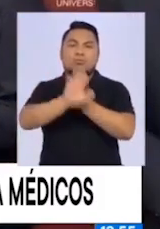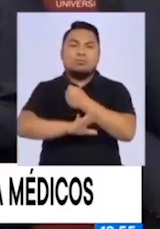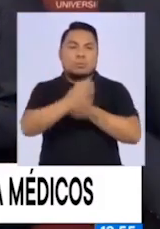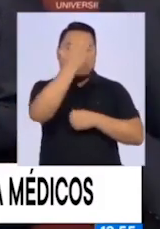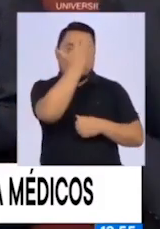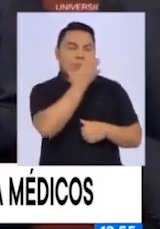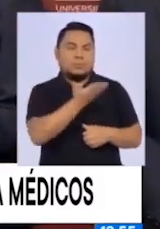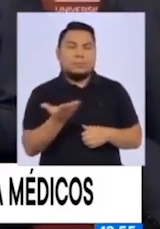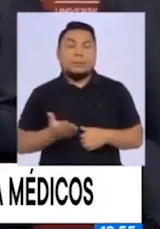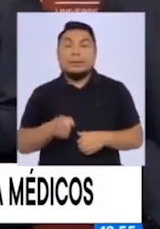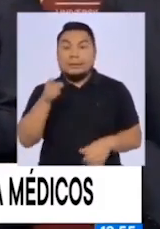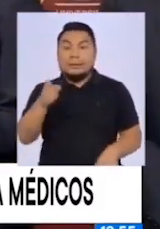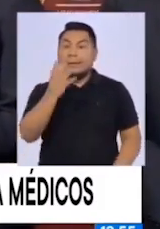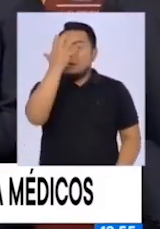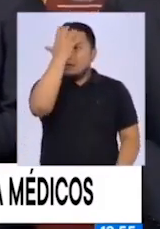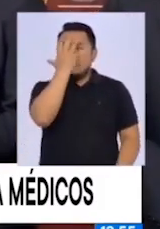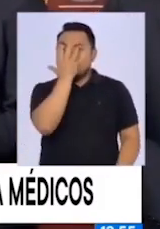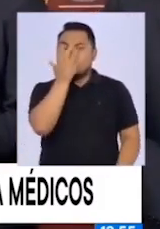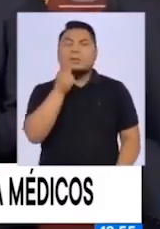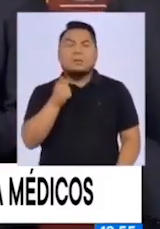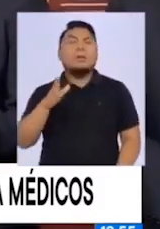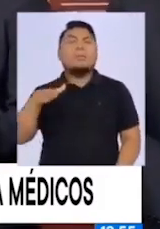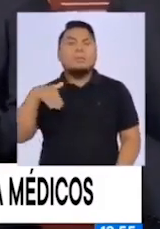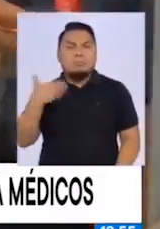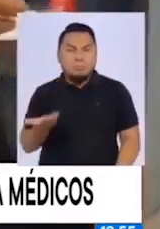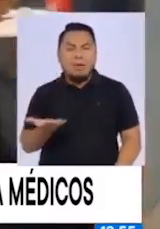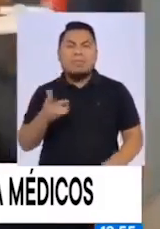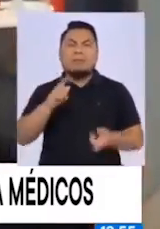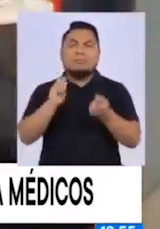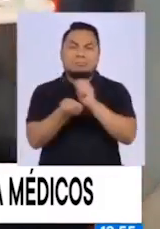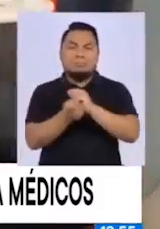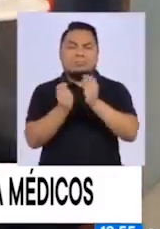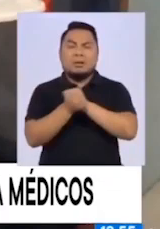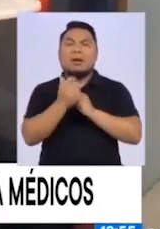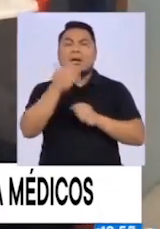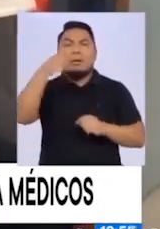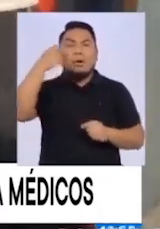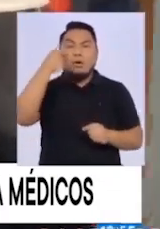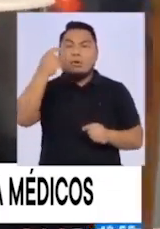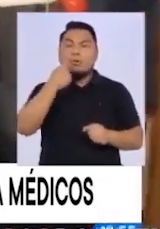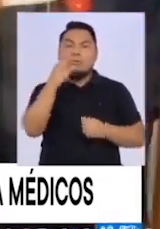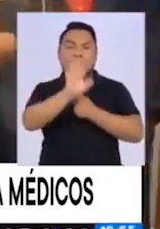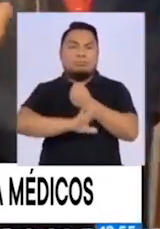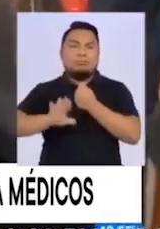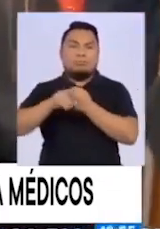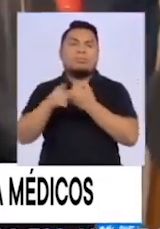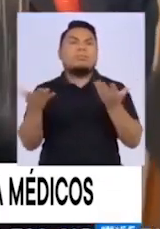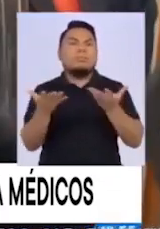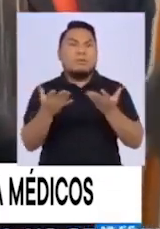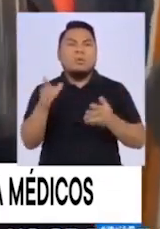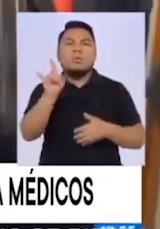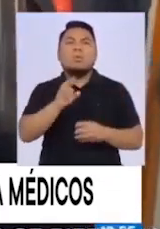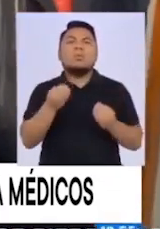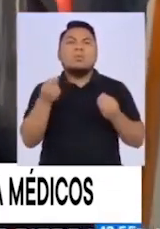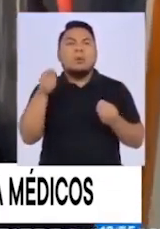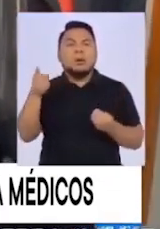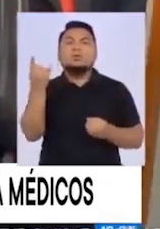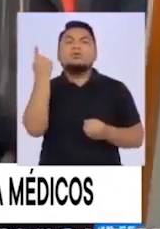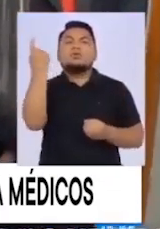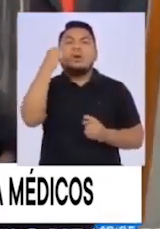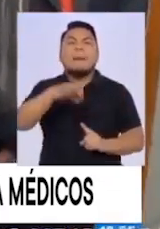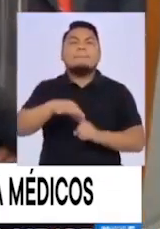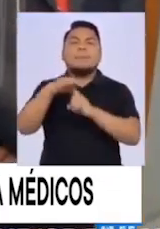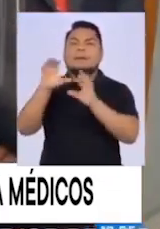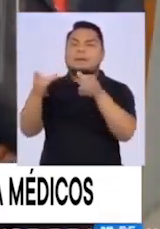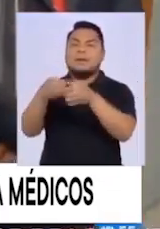de salud. Las mascarillas son reutilizables y protegen boca, nariz y ojos. Están hechas únicamente para los